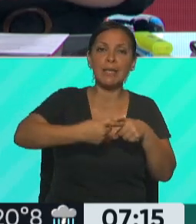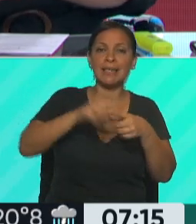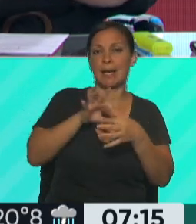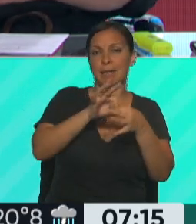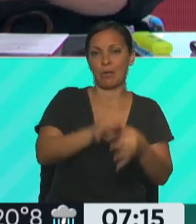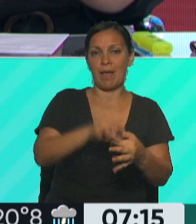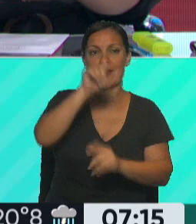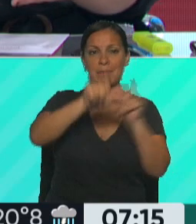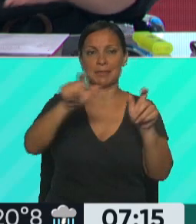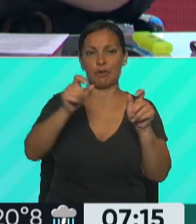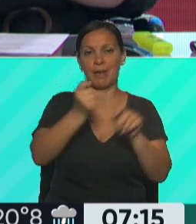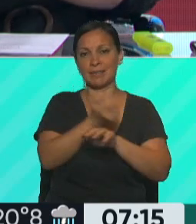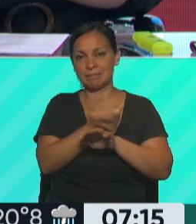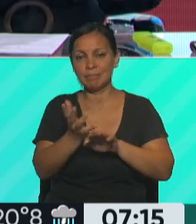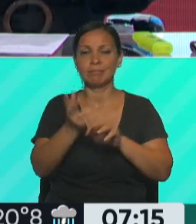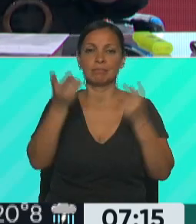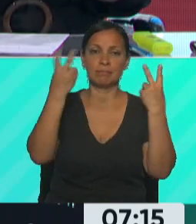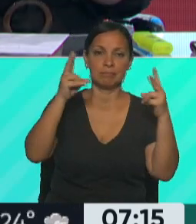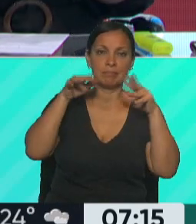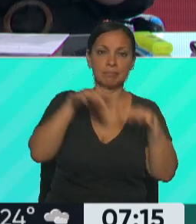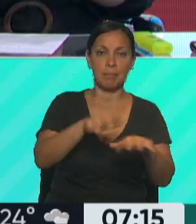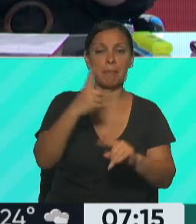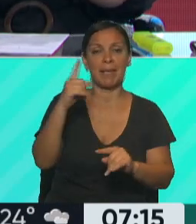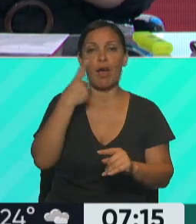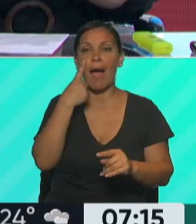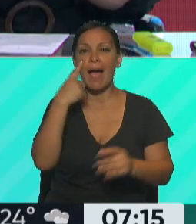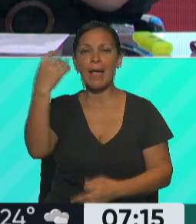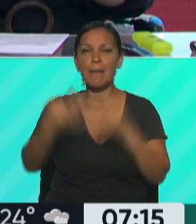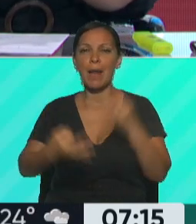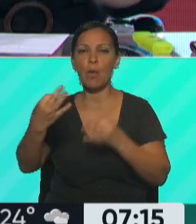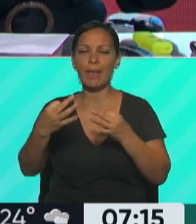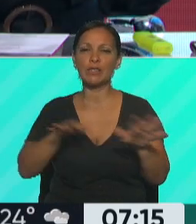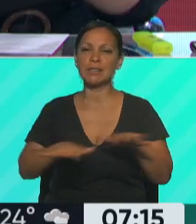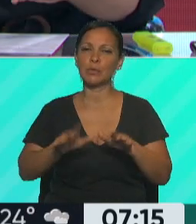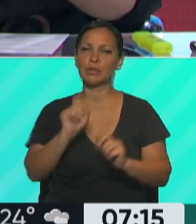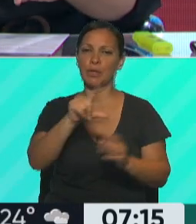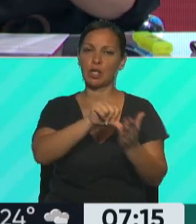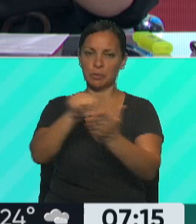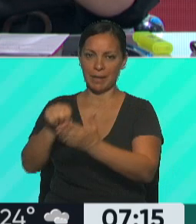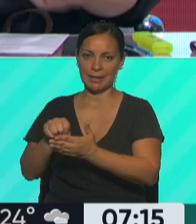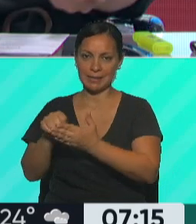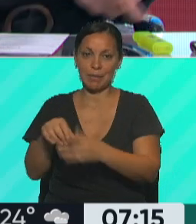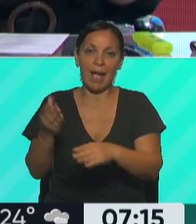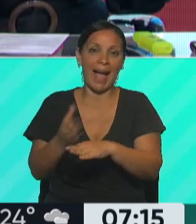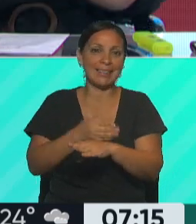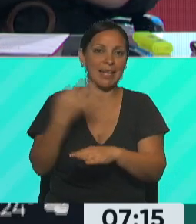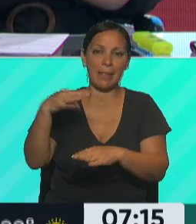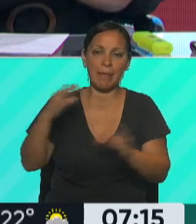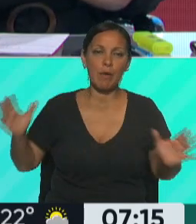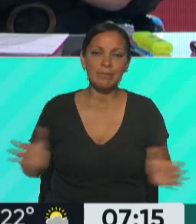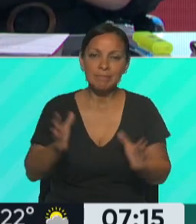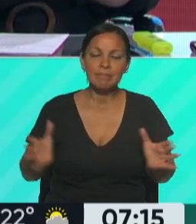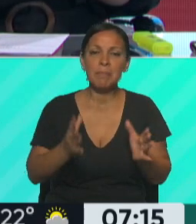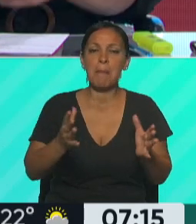tenga en cuenta la situación de los países. decir, AMLO propone fomentar el desarrollo de los países que expulsan